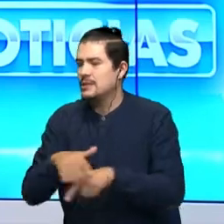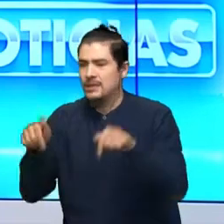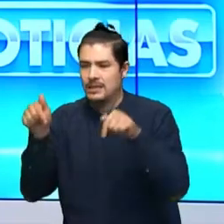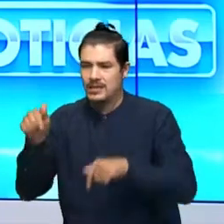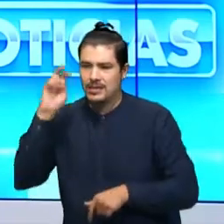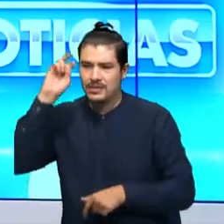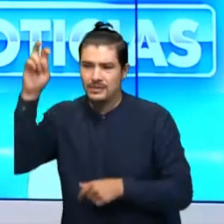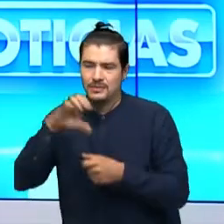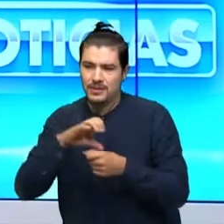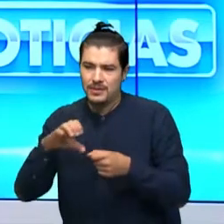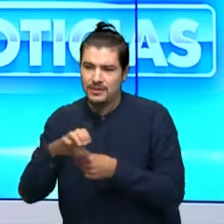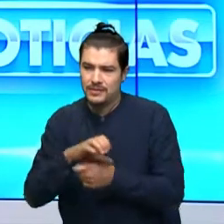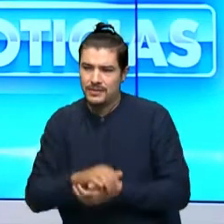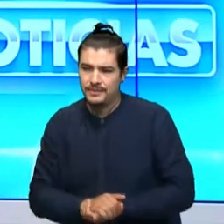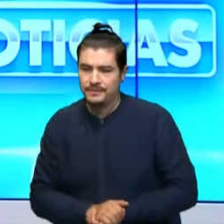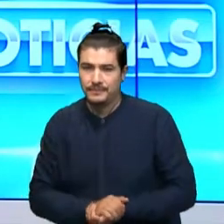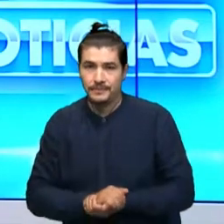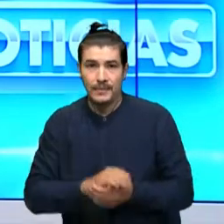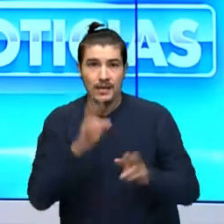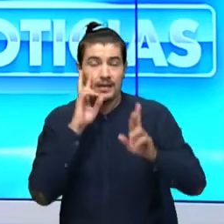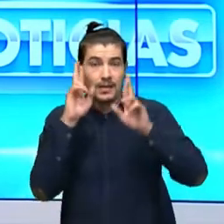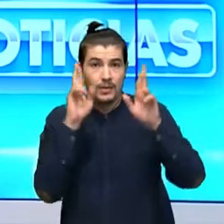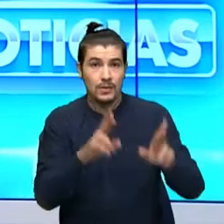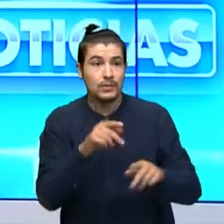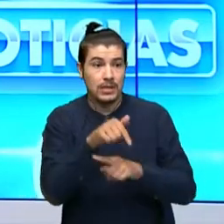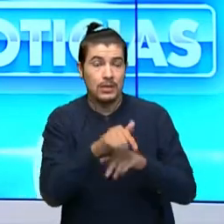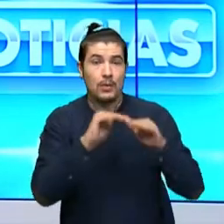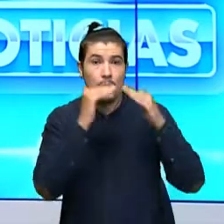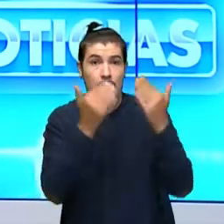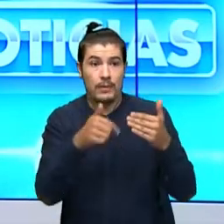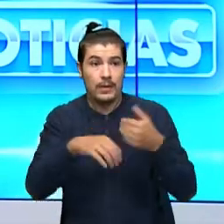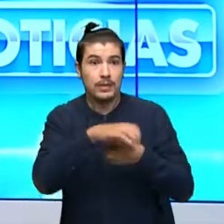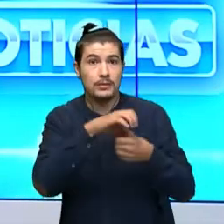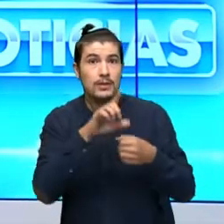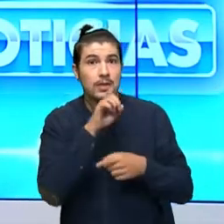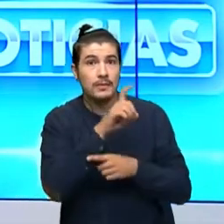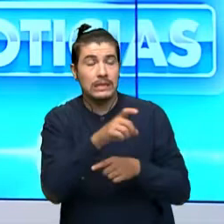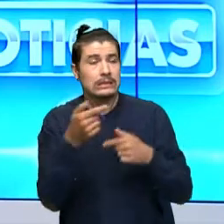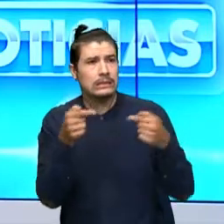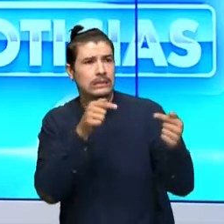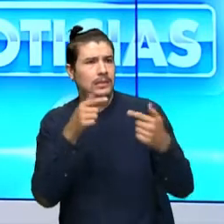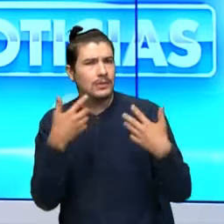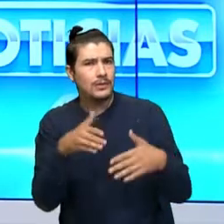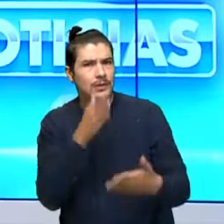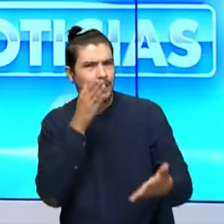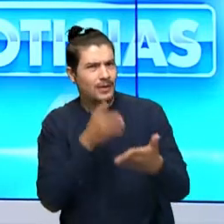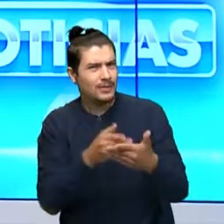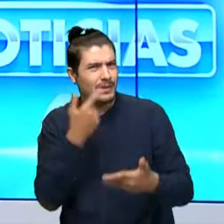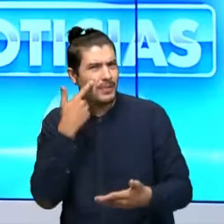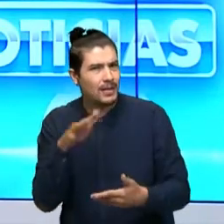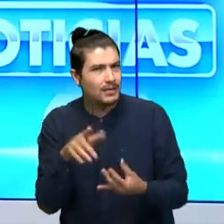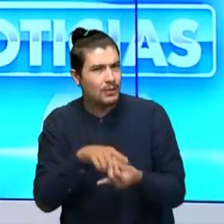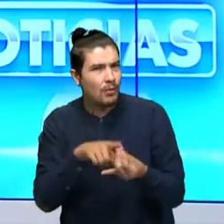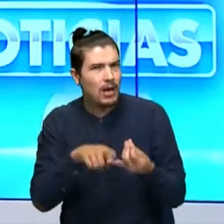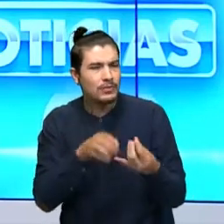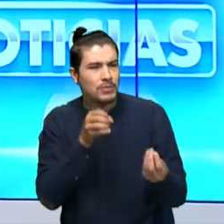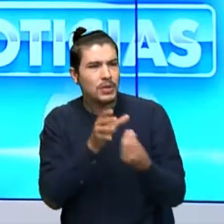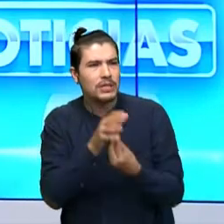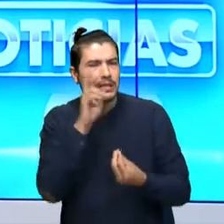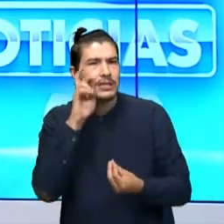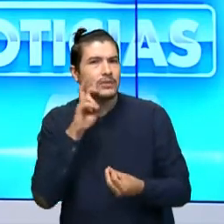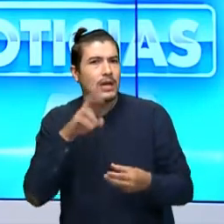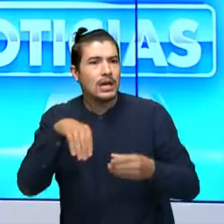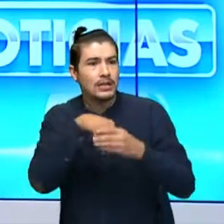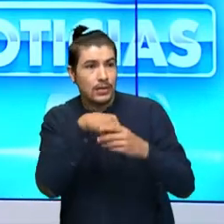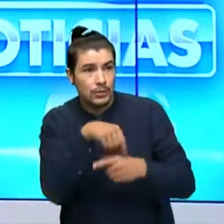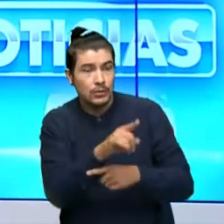Vamos con más información. En reconocido colegio de Bucaramanga se desató una polémica por la denuncia de un supuesto caso de abuso sexual dentro